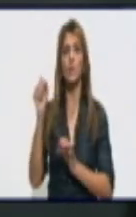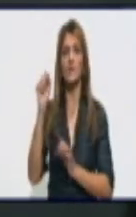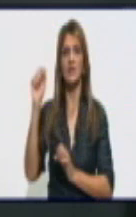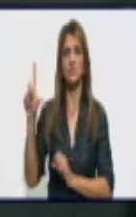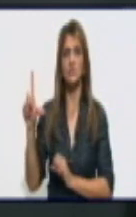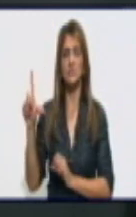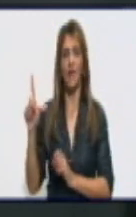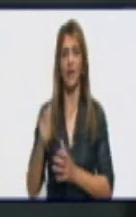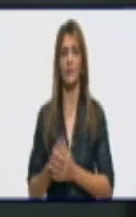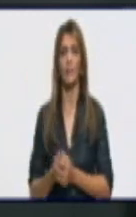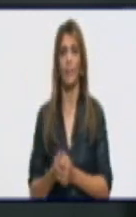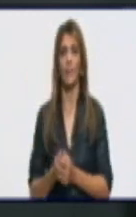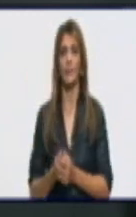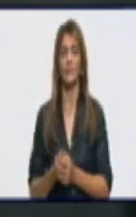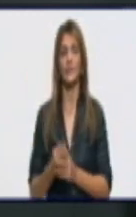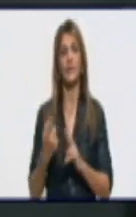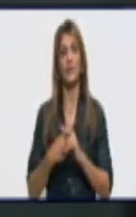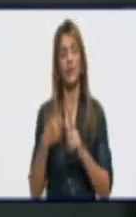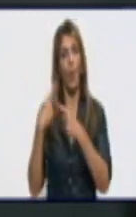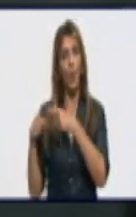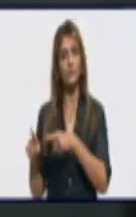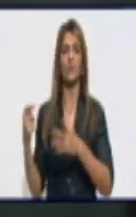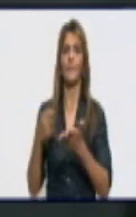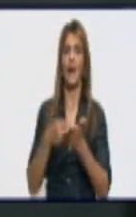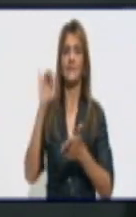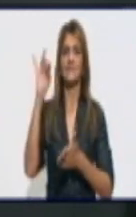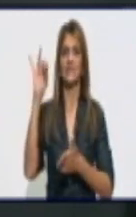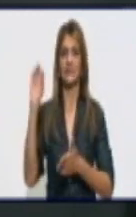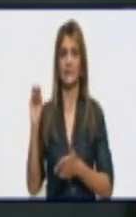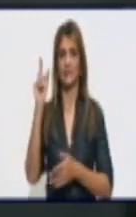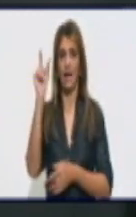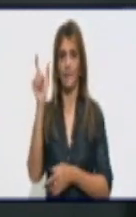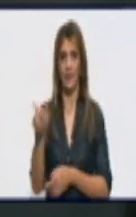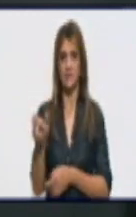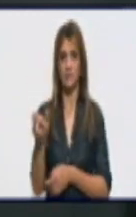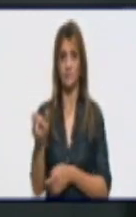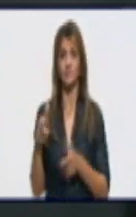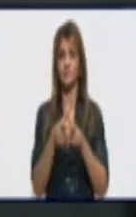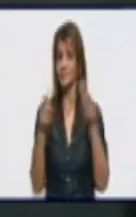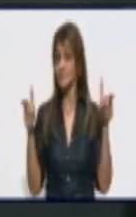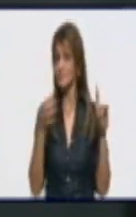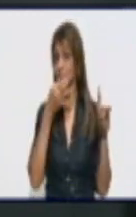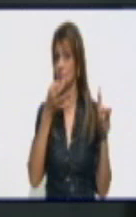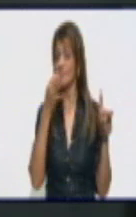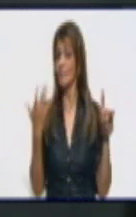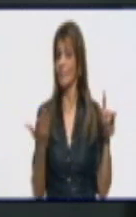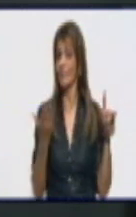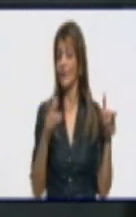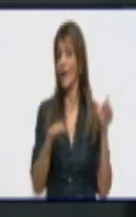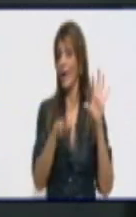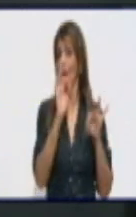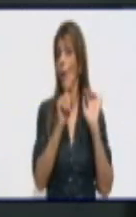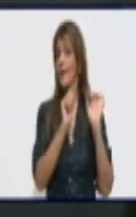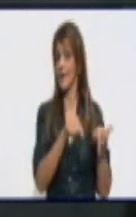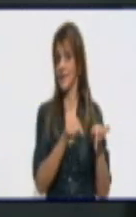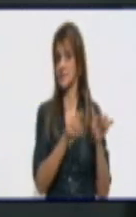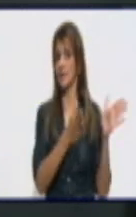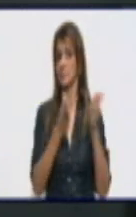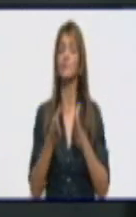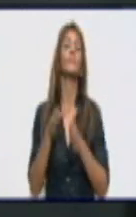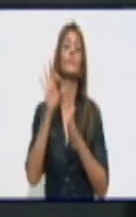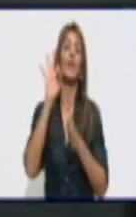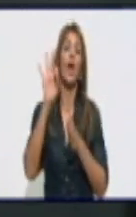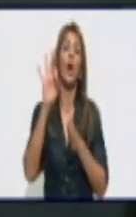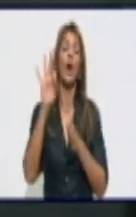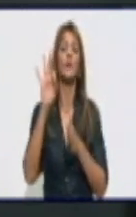los usos fructuarios que pagan $70. La mayoría, como te explicaba, escogen esa base de contribución, pero con esa base de